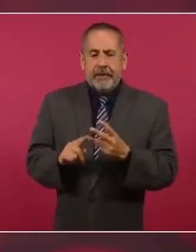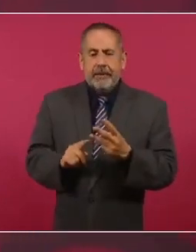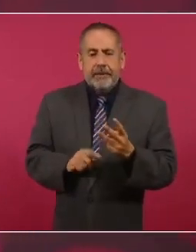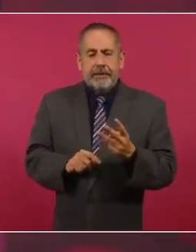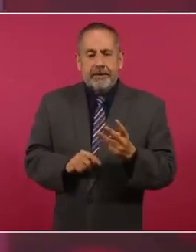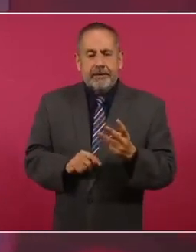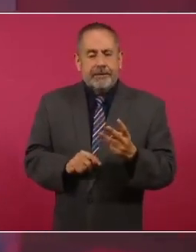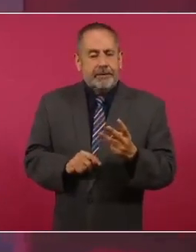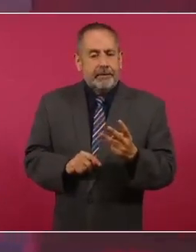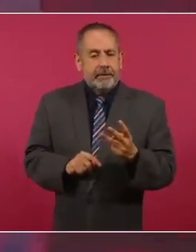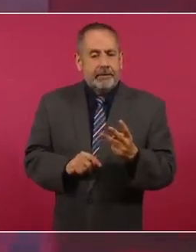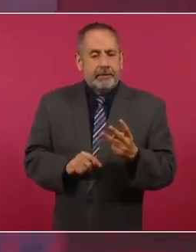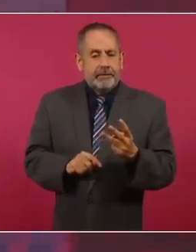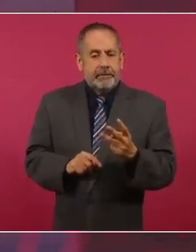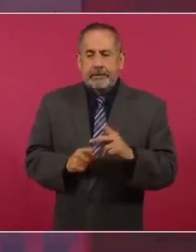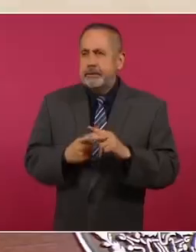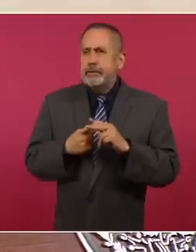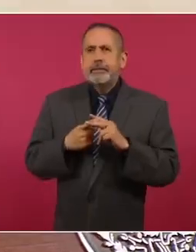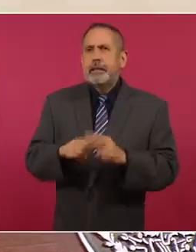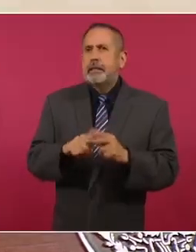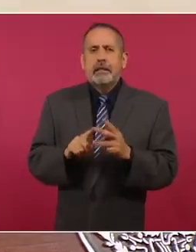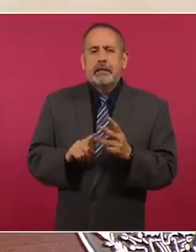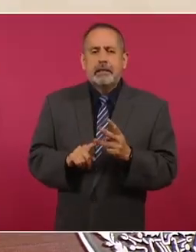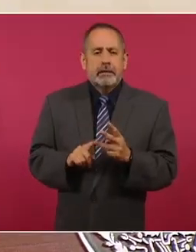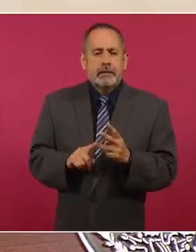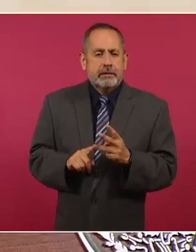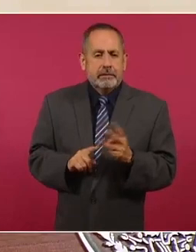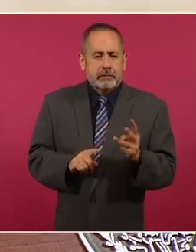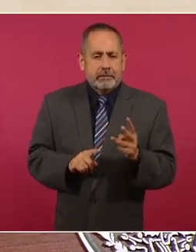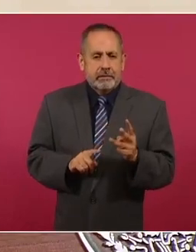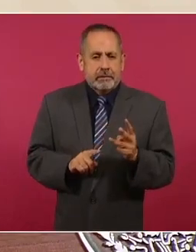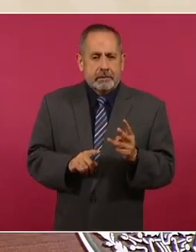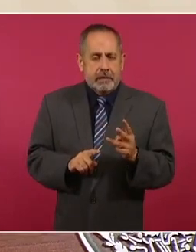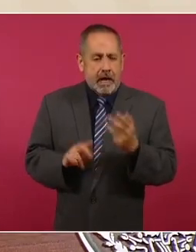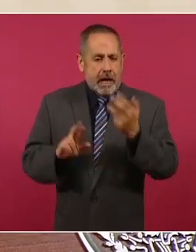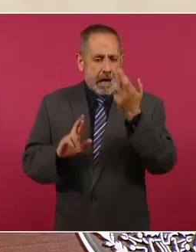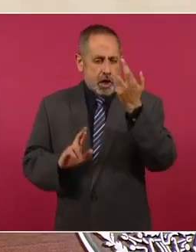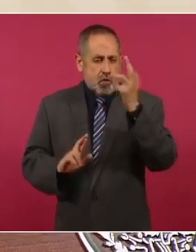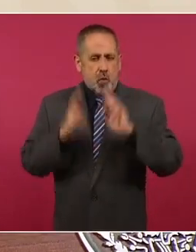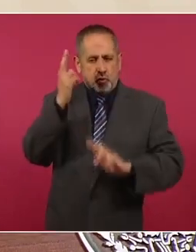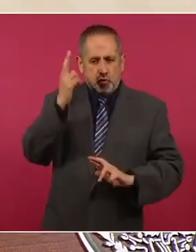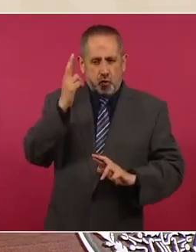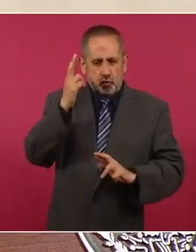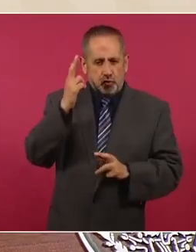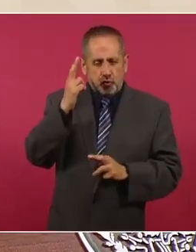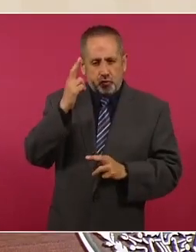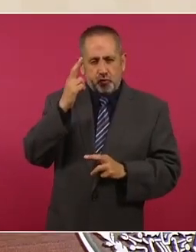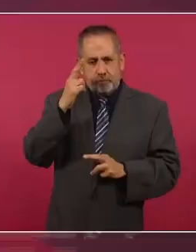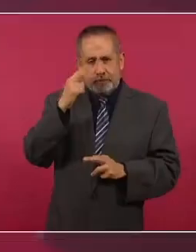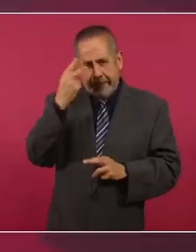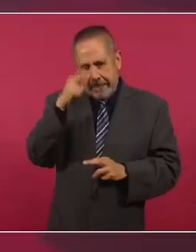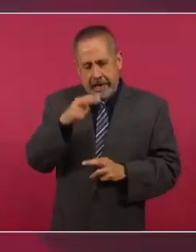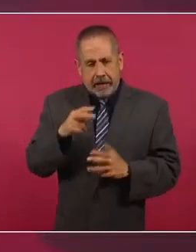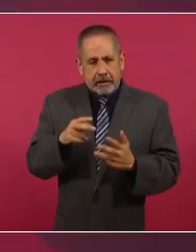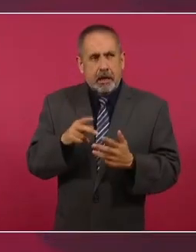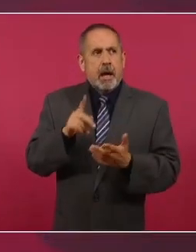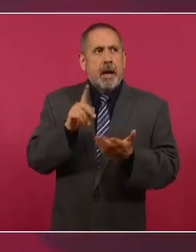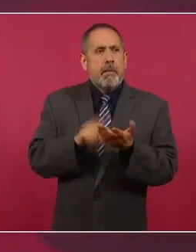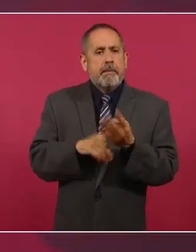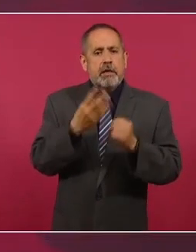inicia con la revolución de